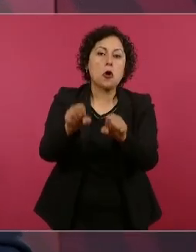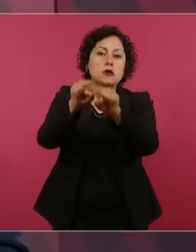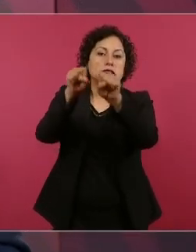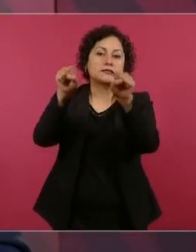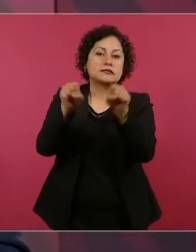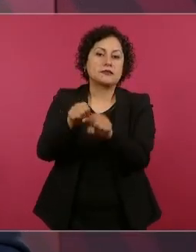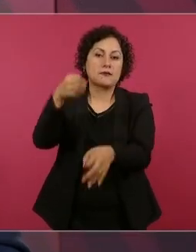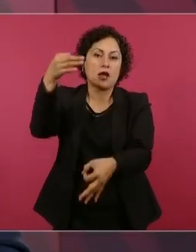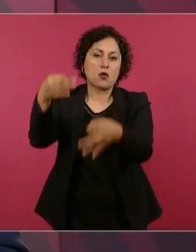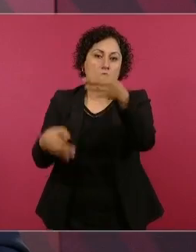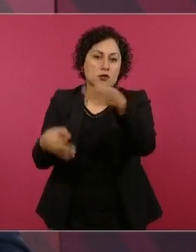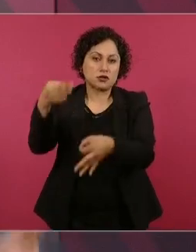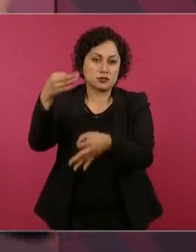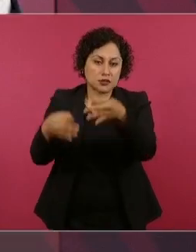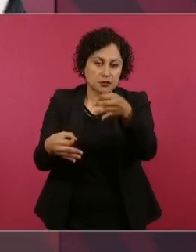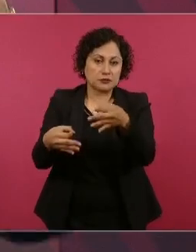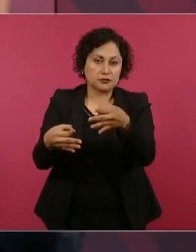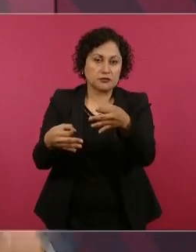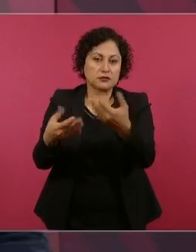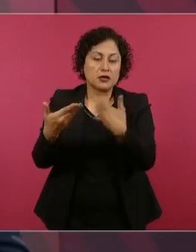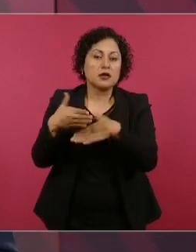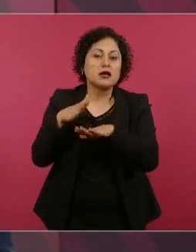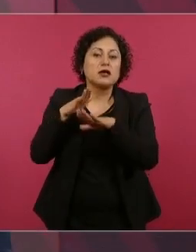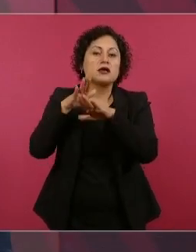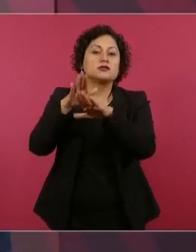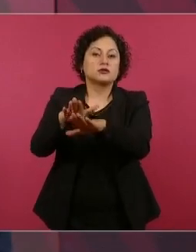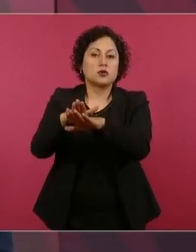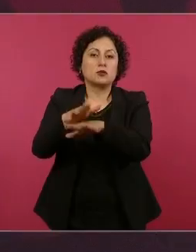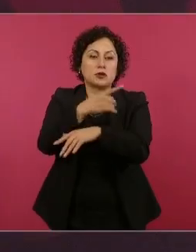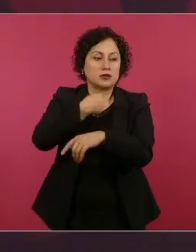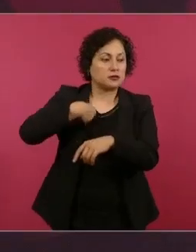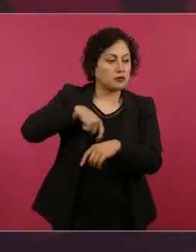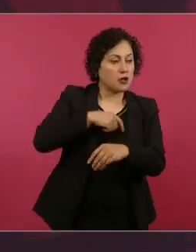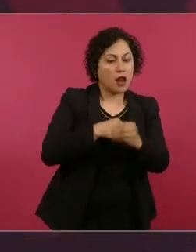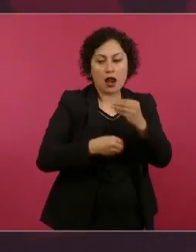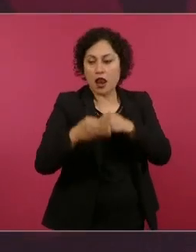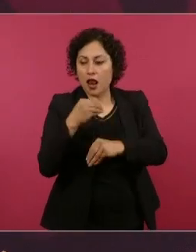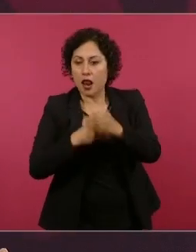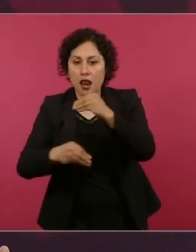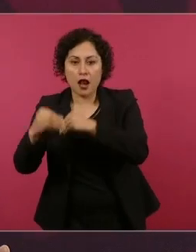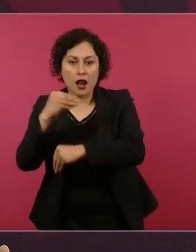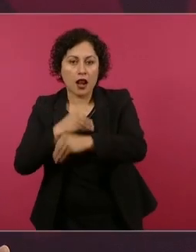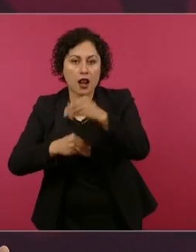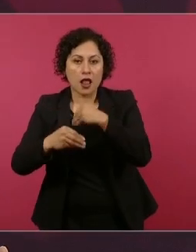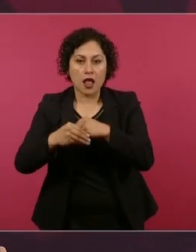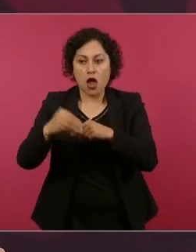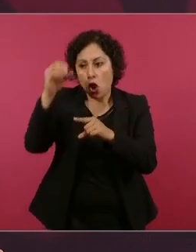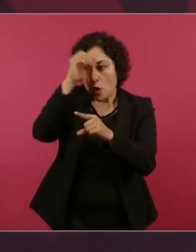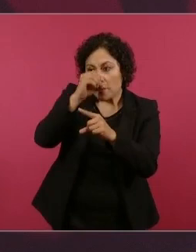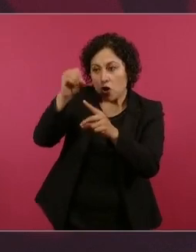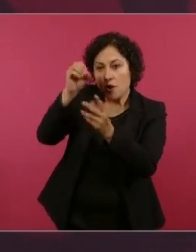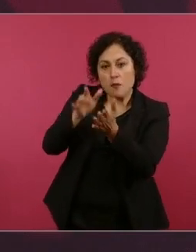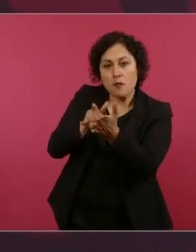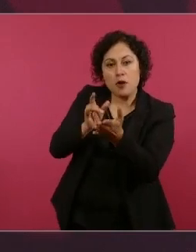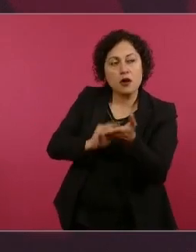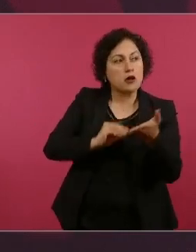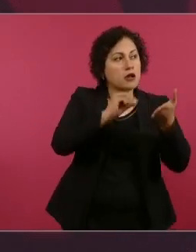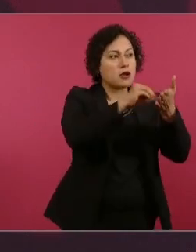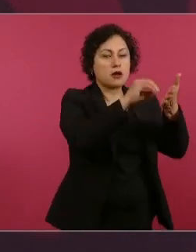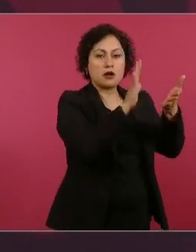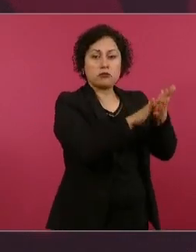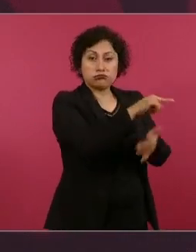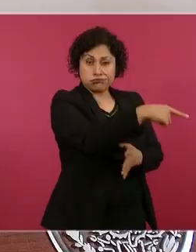sobre nuestras diferencias, pero que